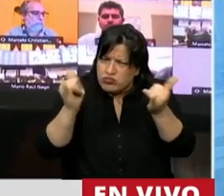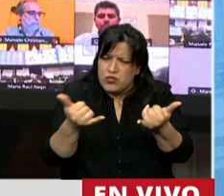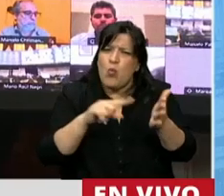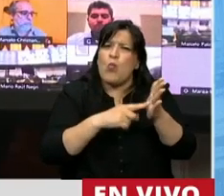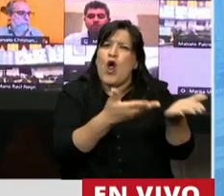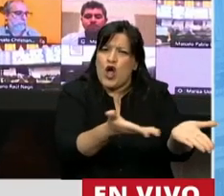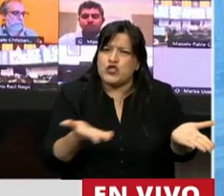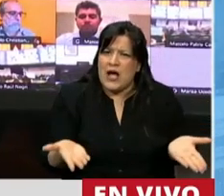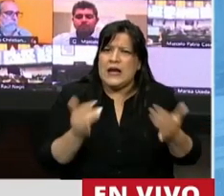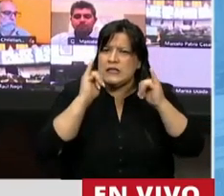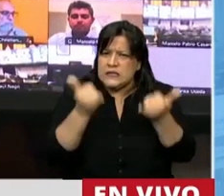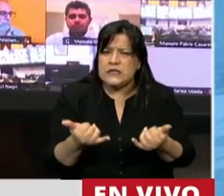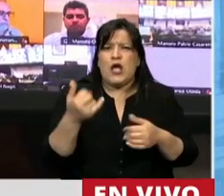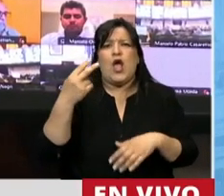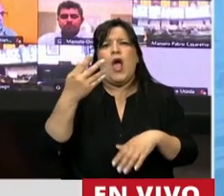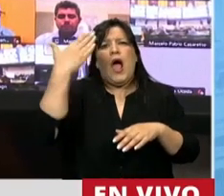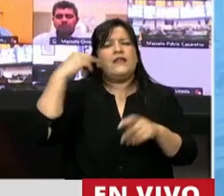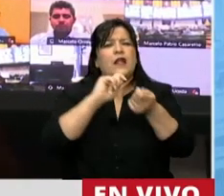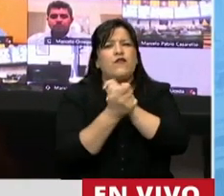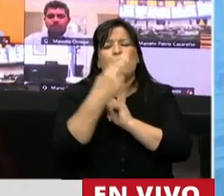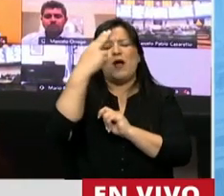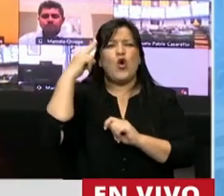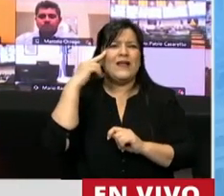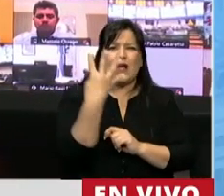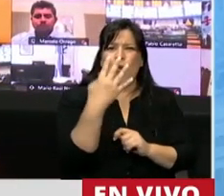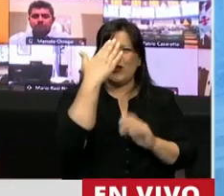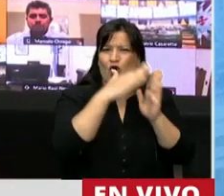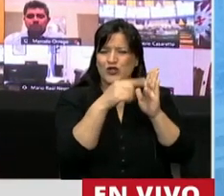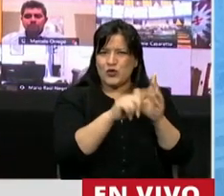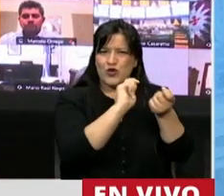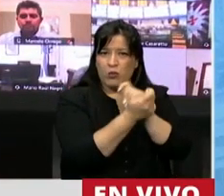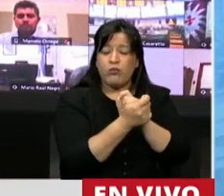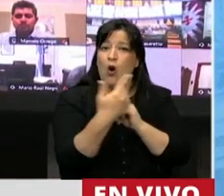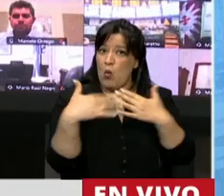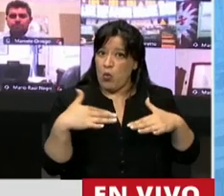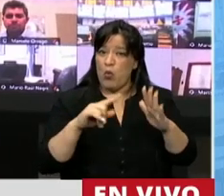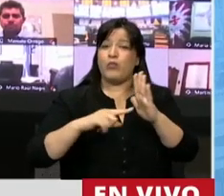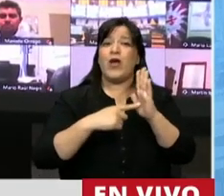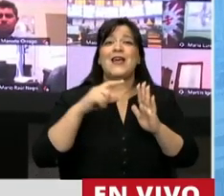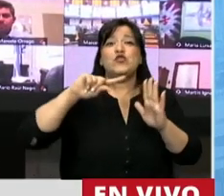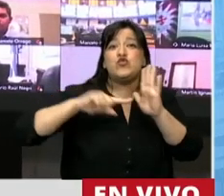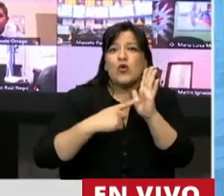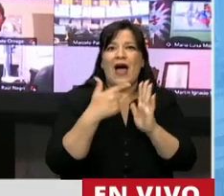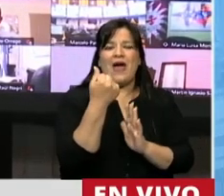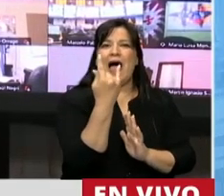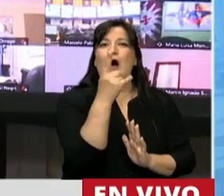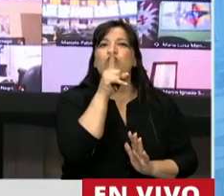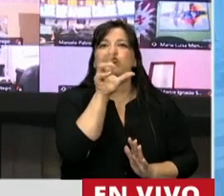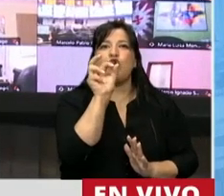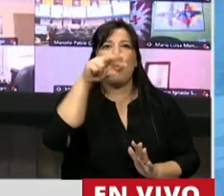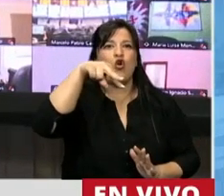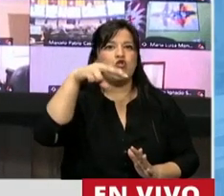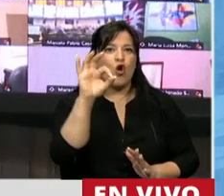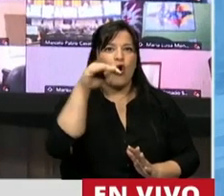en la reforma del 94 en la reforma constitucional adquirió un estatus de ciudad autónoma, es un nuevo